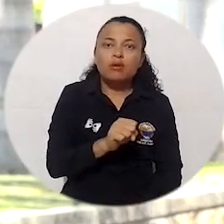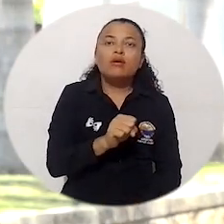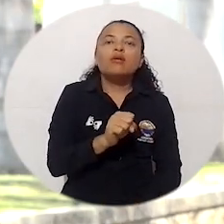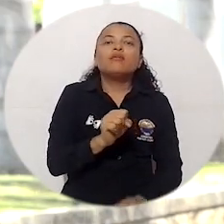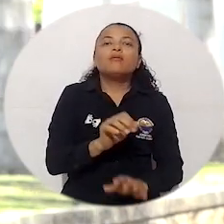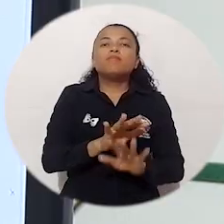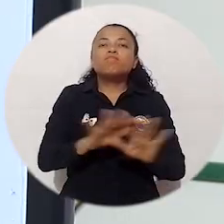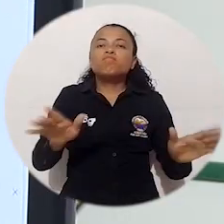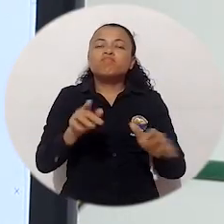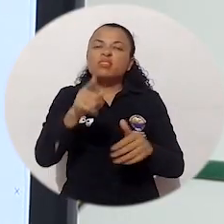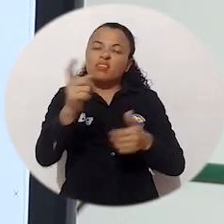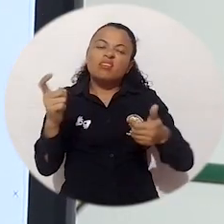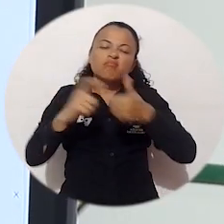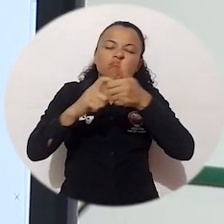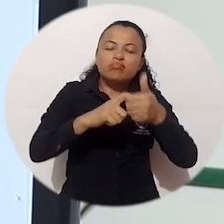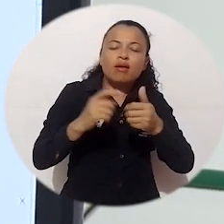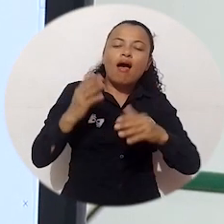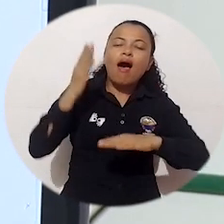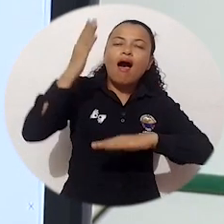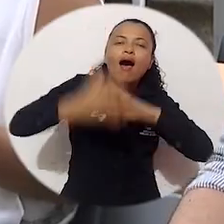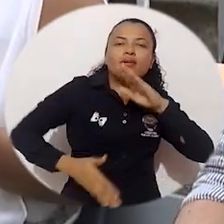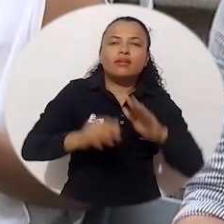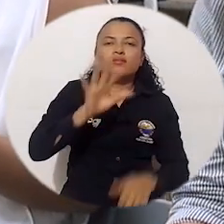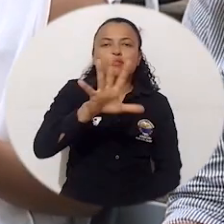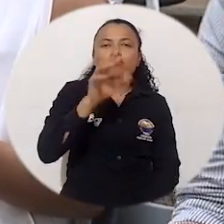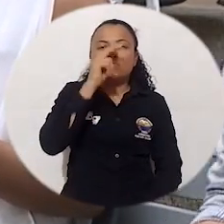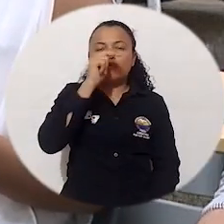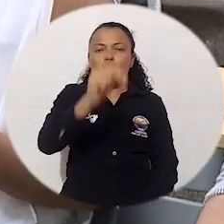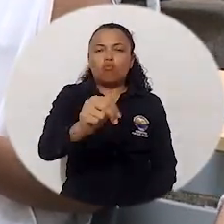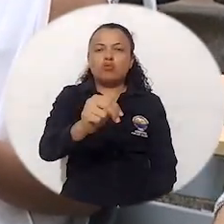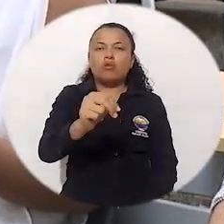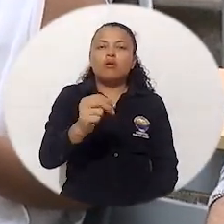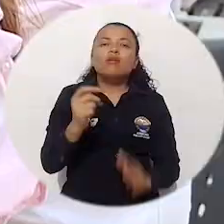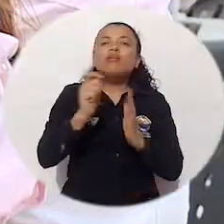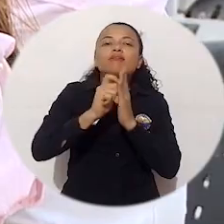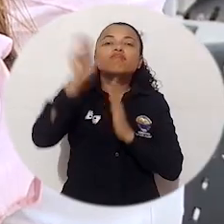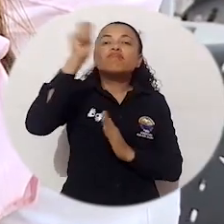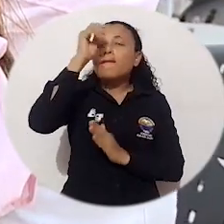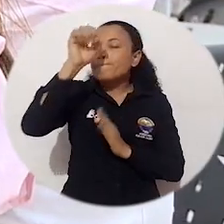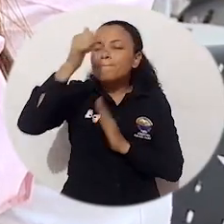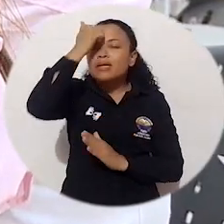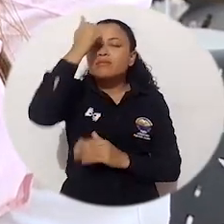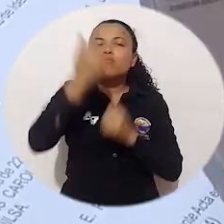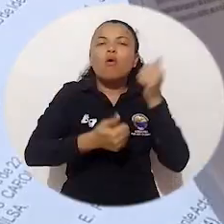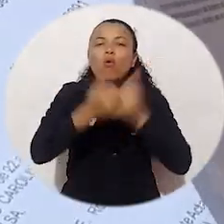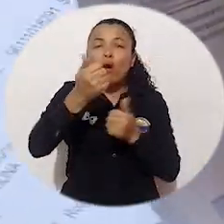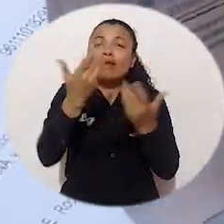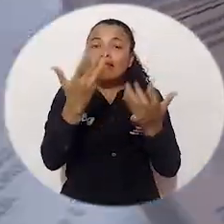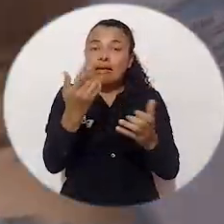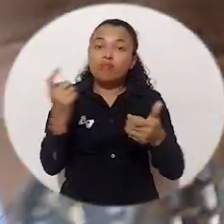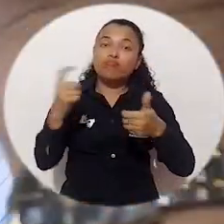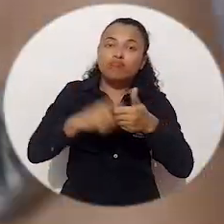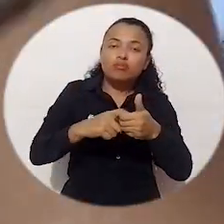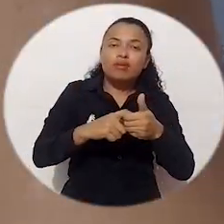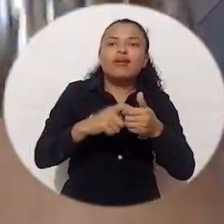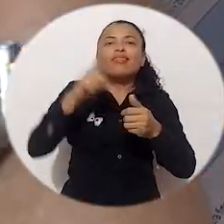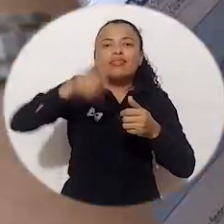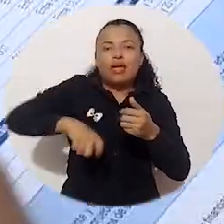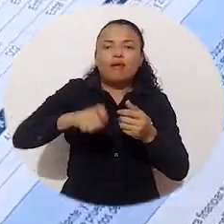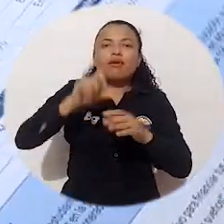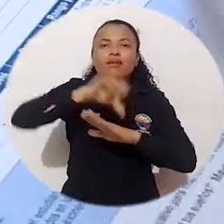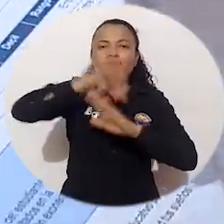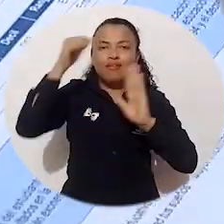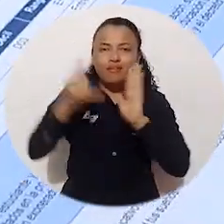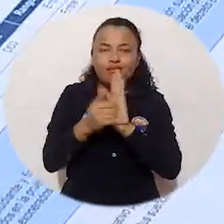.900 pesos. Las inscripciones se extenderán hasta el próximo 5 de junio y el requisito principal para aspirar a la admisión son las